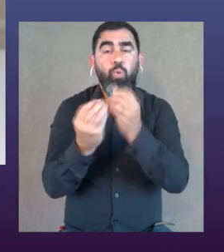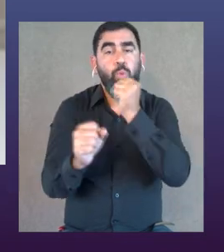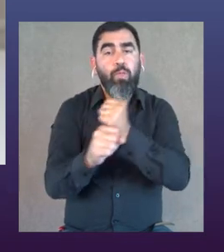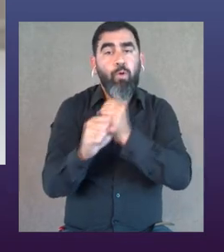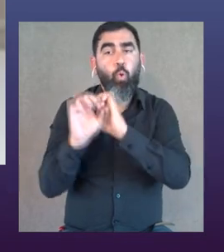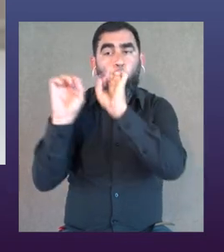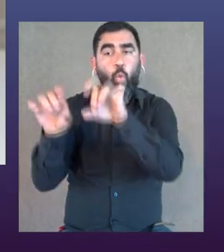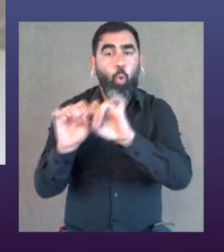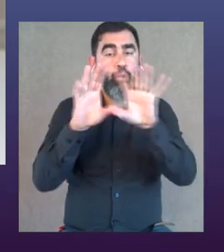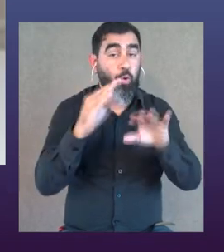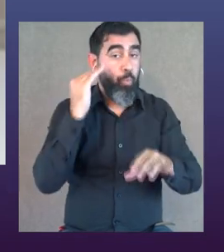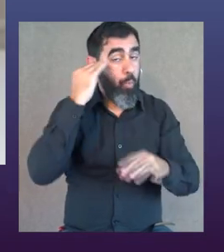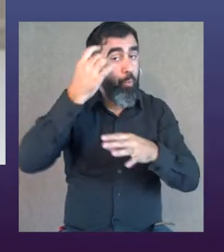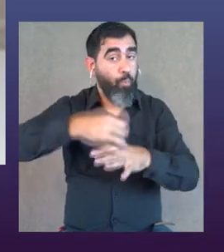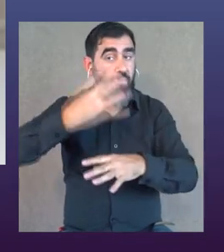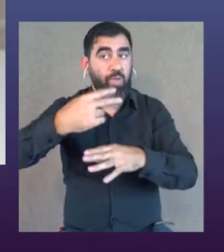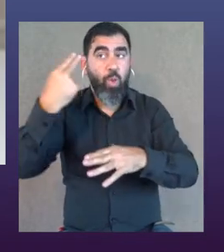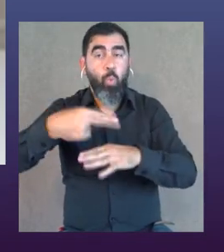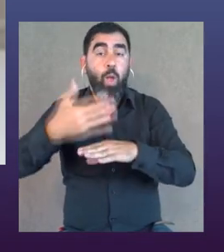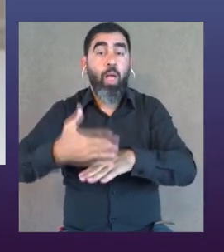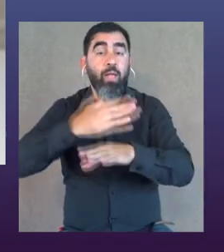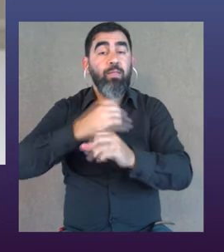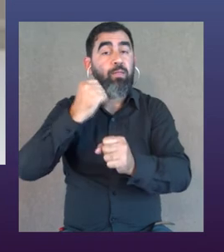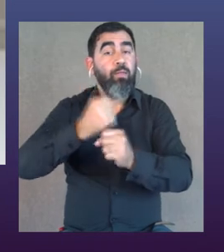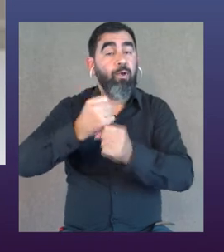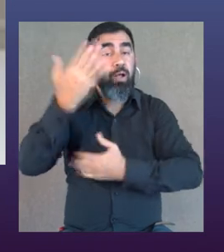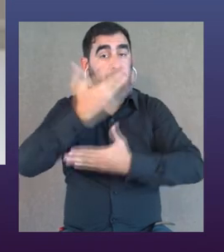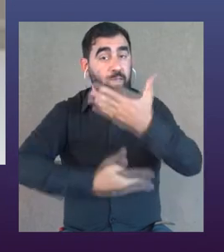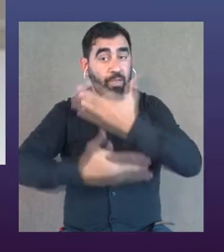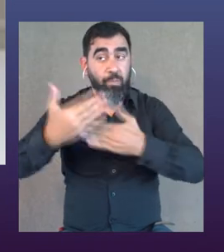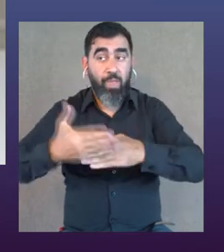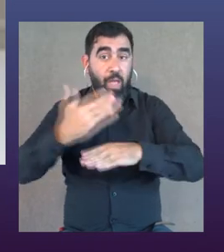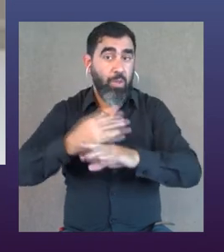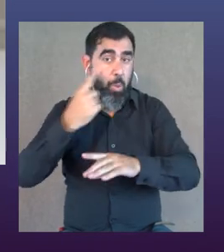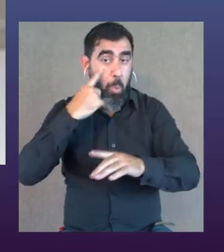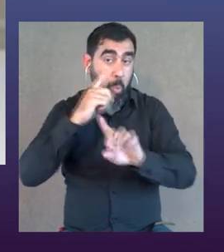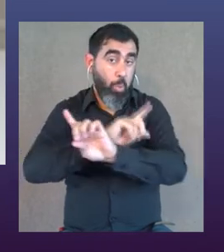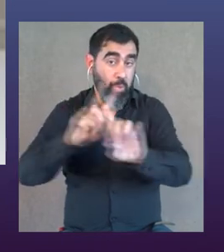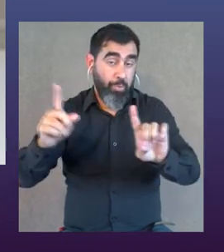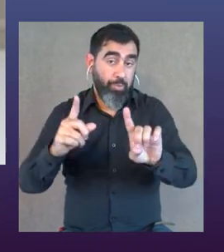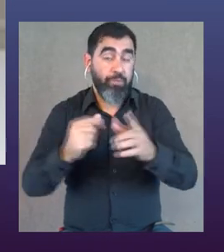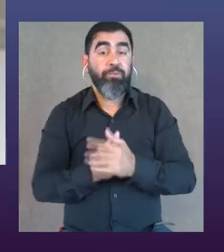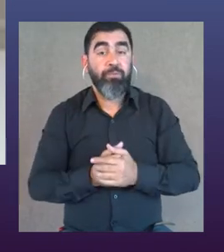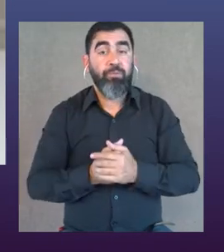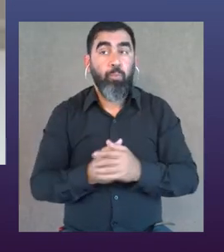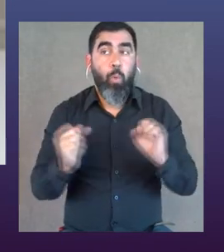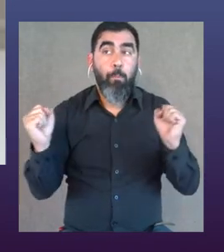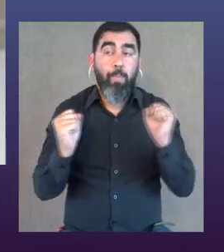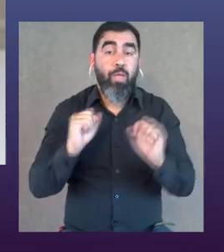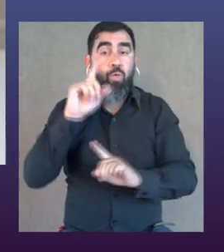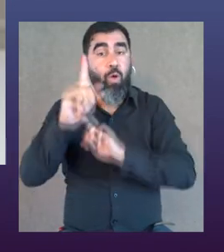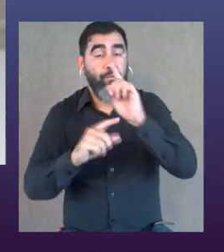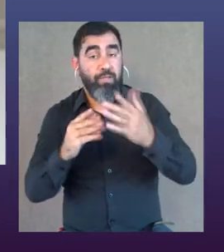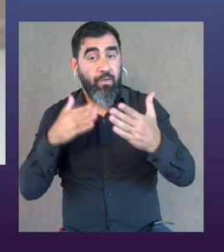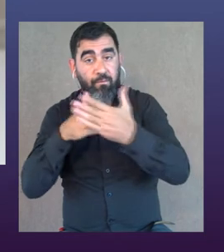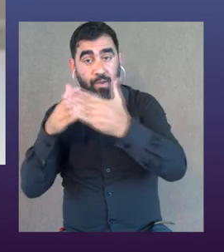y luego haciendo mucha labor de contagio para que los profesionales que nunca antes habían trabajado con la discapacidad, por esto que estamos hablando, por ese desconocimiento,